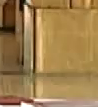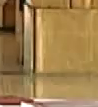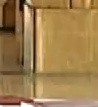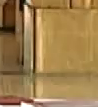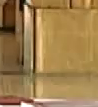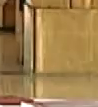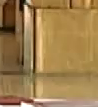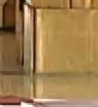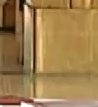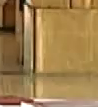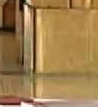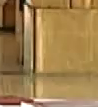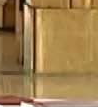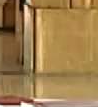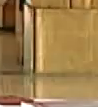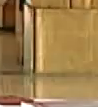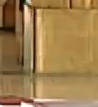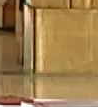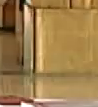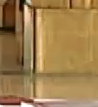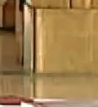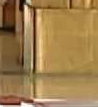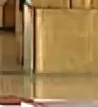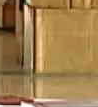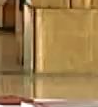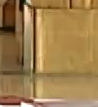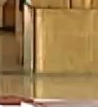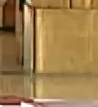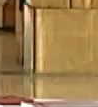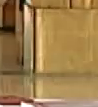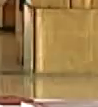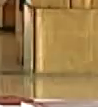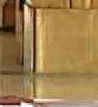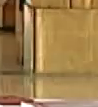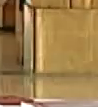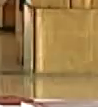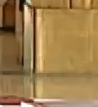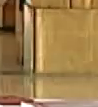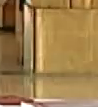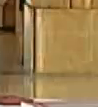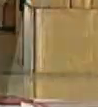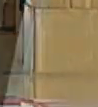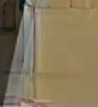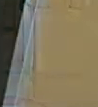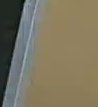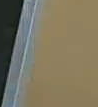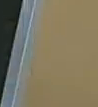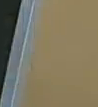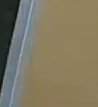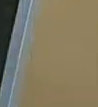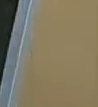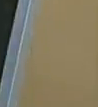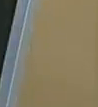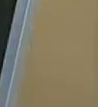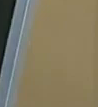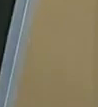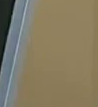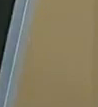recepción, en este hotel, o quienes tuvieron algún tipo de contacto con la Academia de Béisbol,